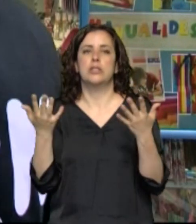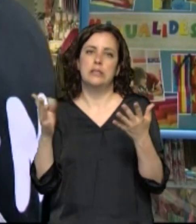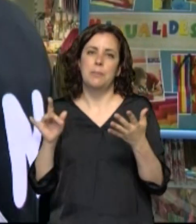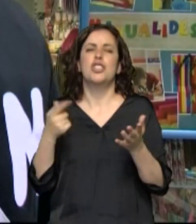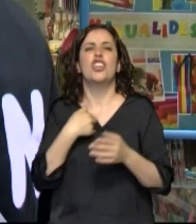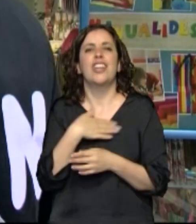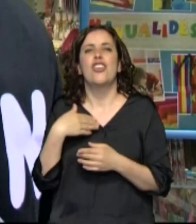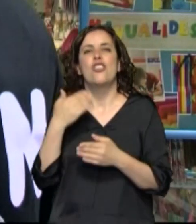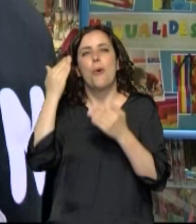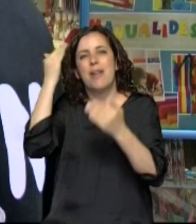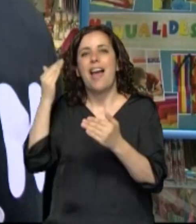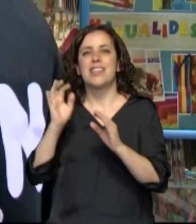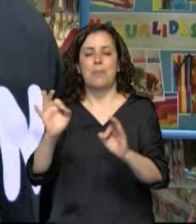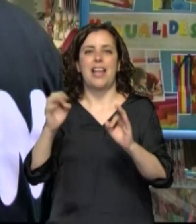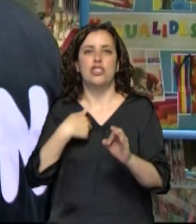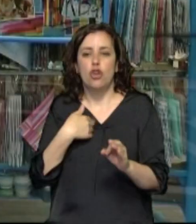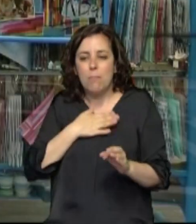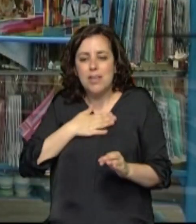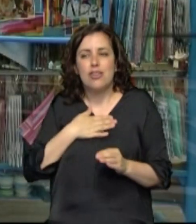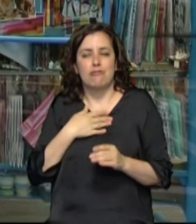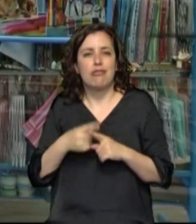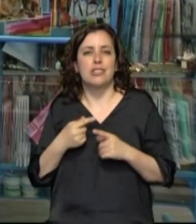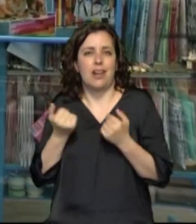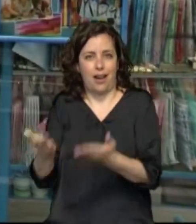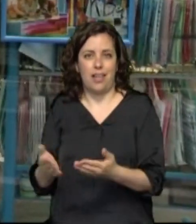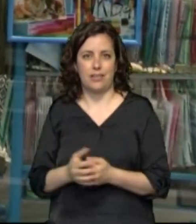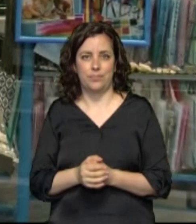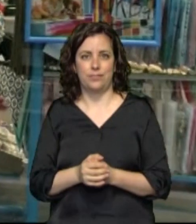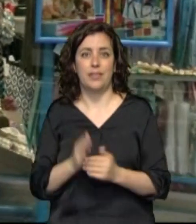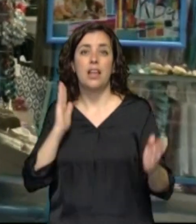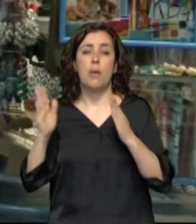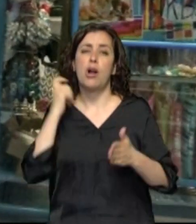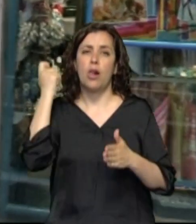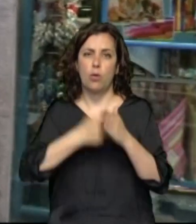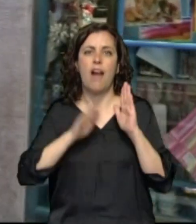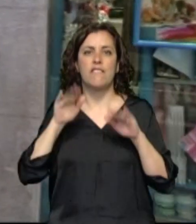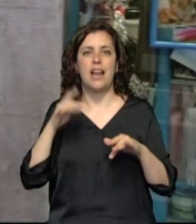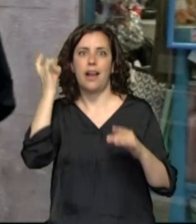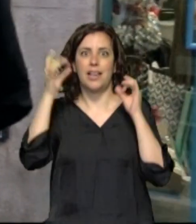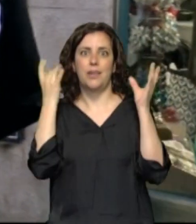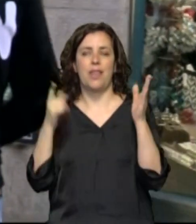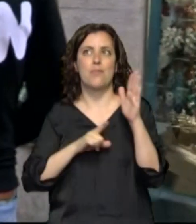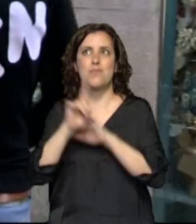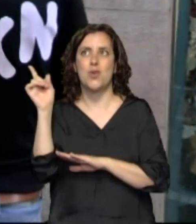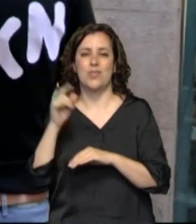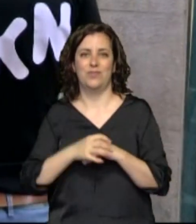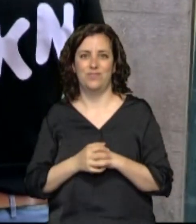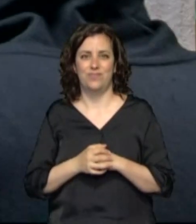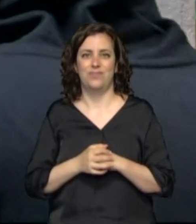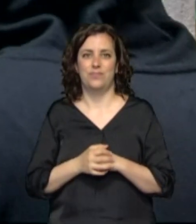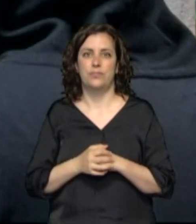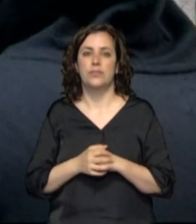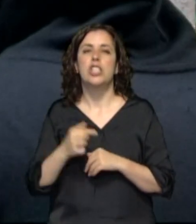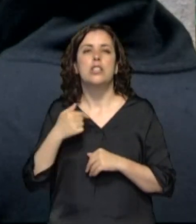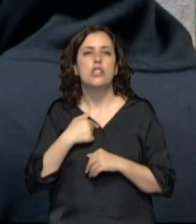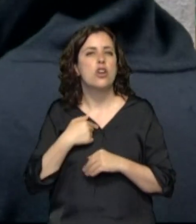hacerles algo especial, algo, pues yo hacerles algo mío. Es en las épocas duras cuando la creatividad aflora con mayor poderío. Siempre me han salido más dibujos, soy más